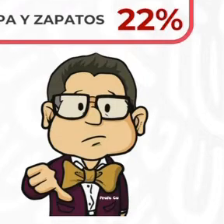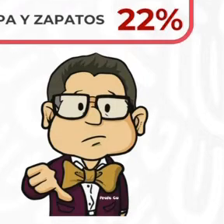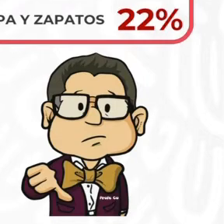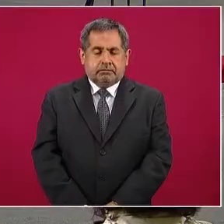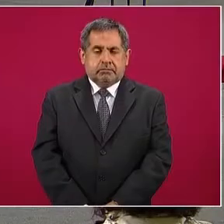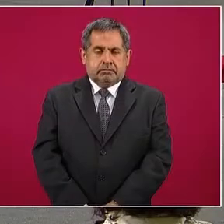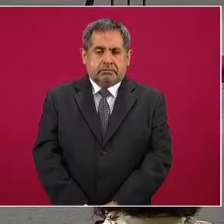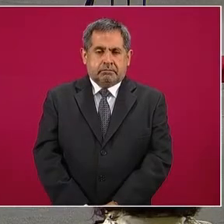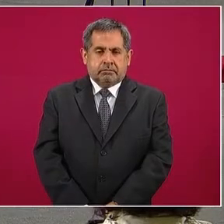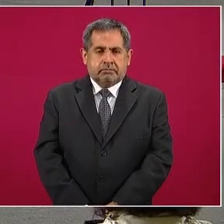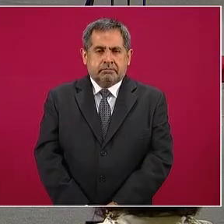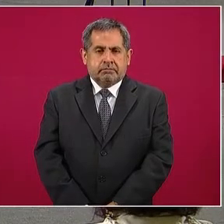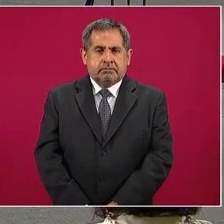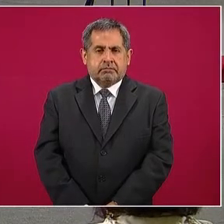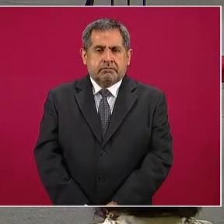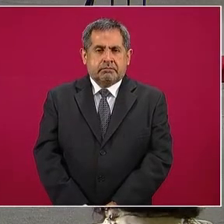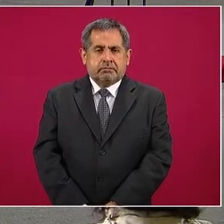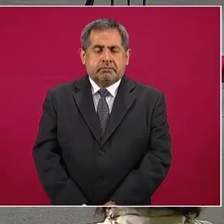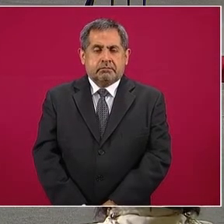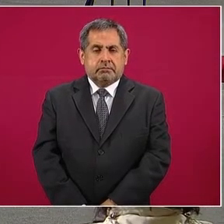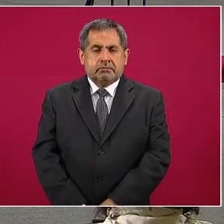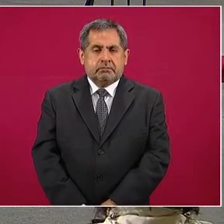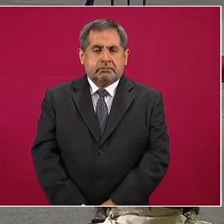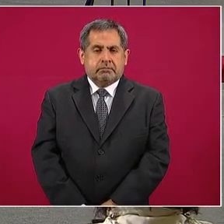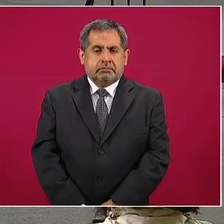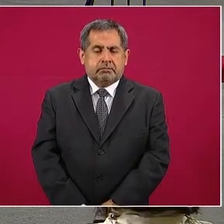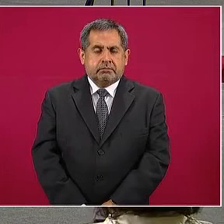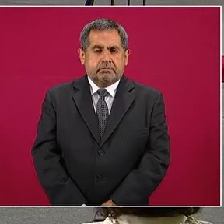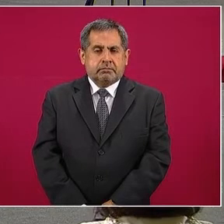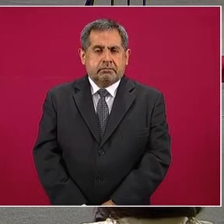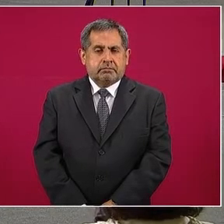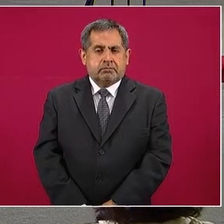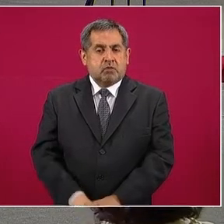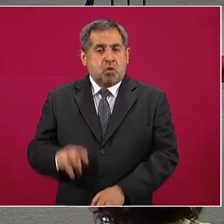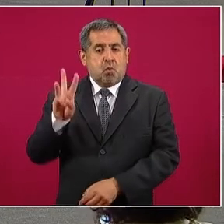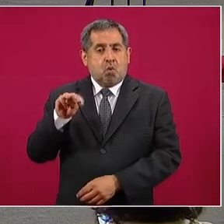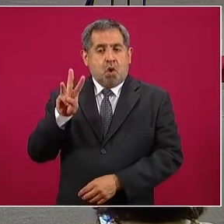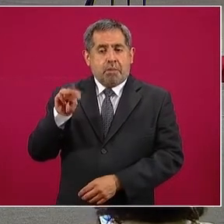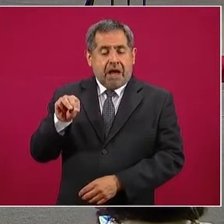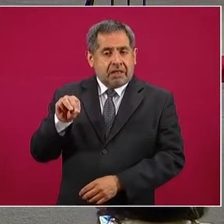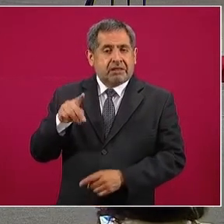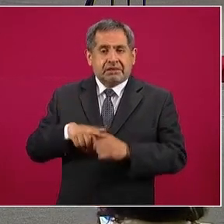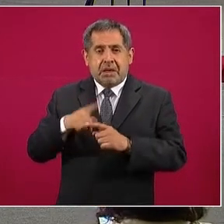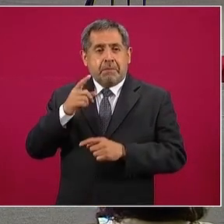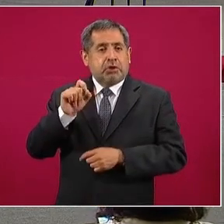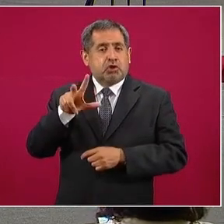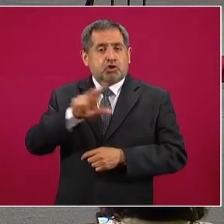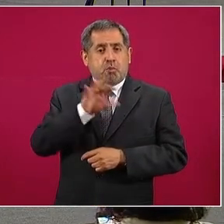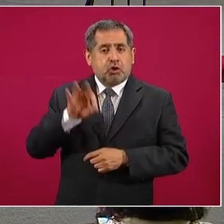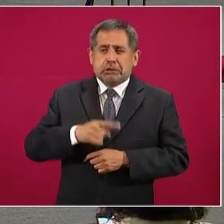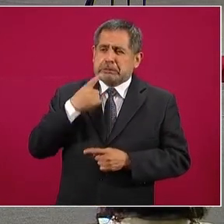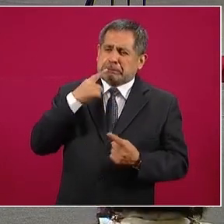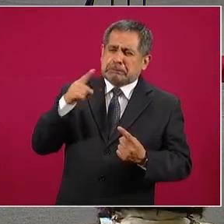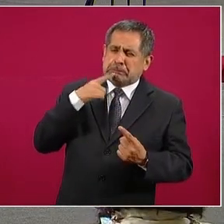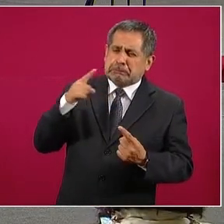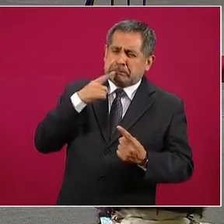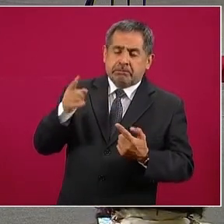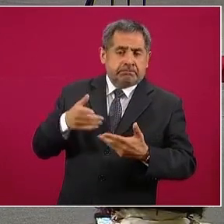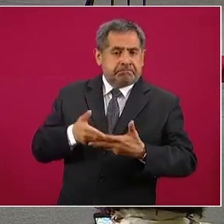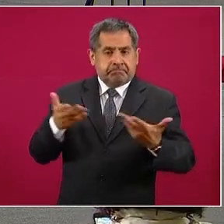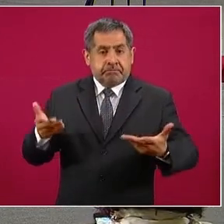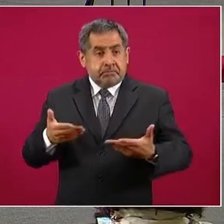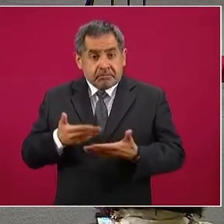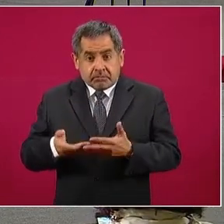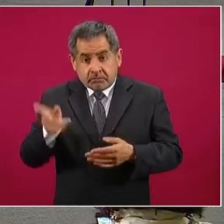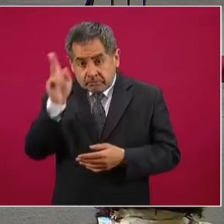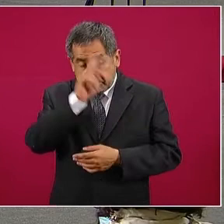fue el grupo Walmart, el año pasado tuvo un 28 por ciento de las quejas, este año ellos tuvieron el